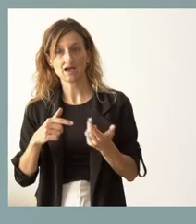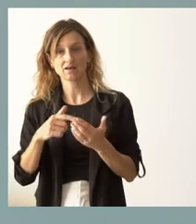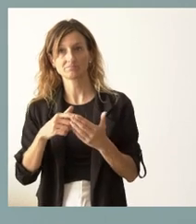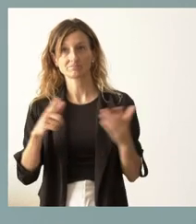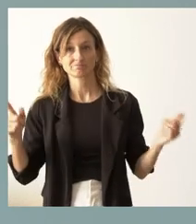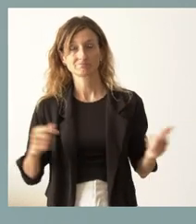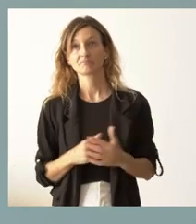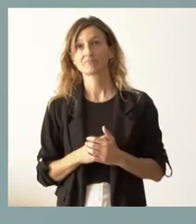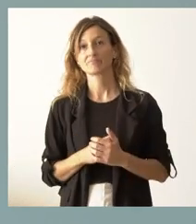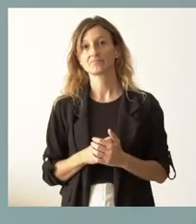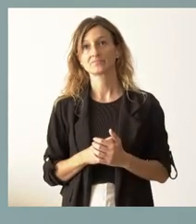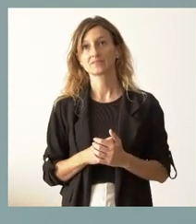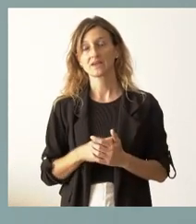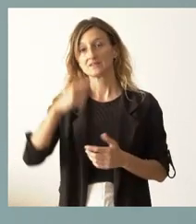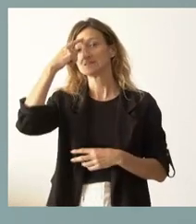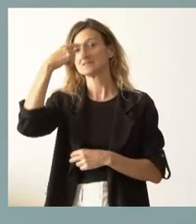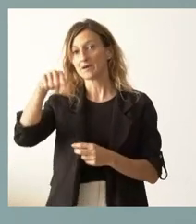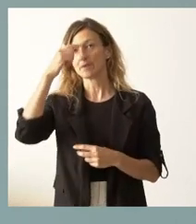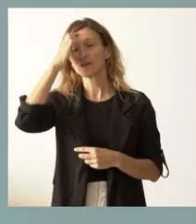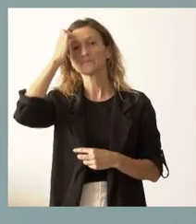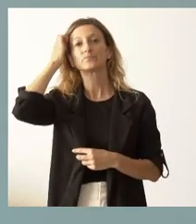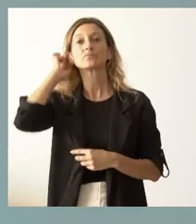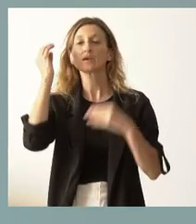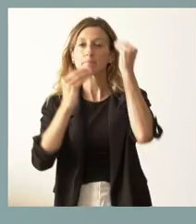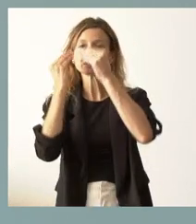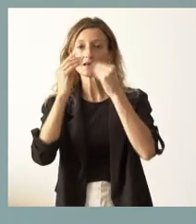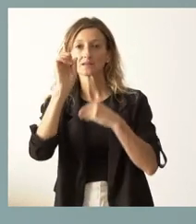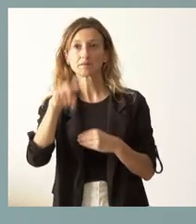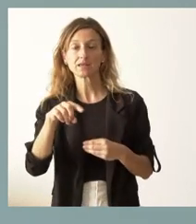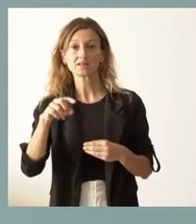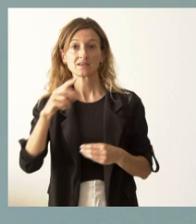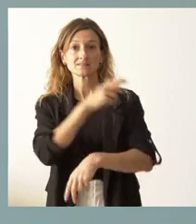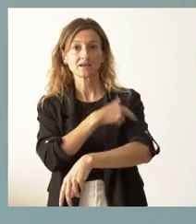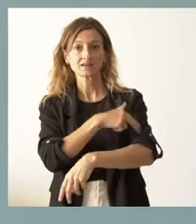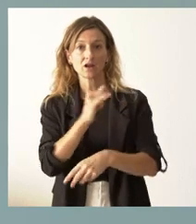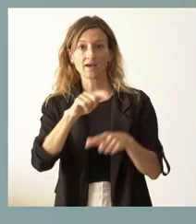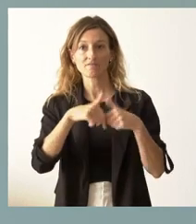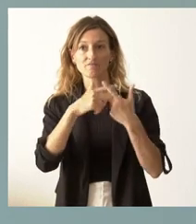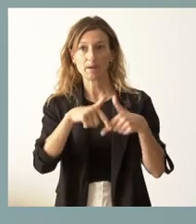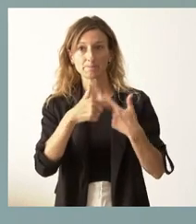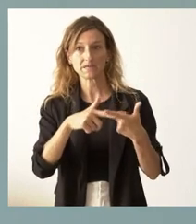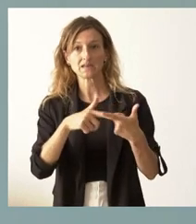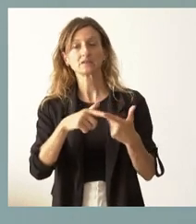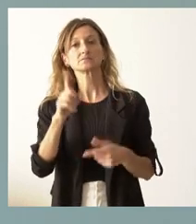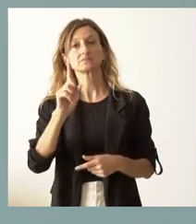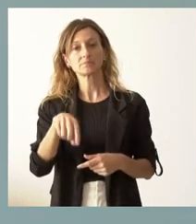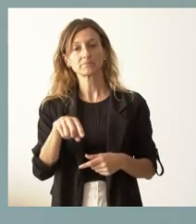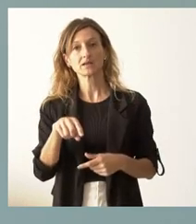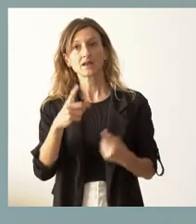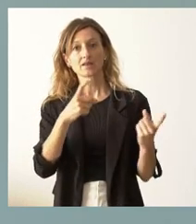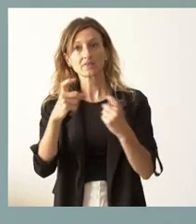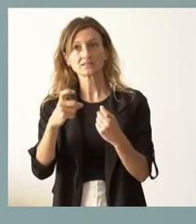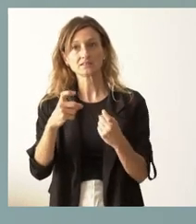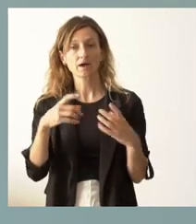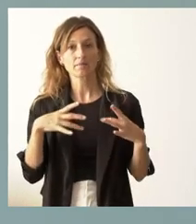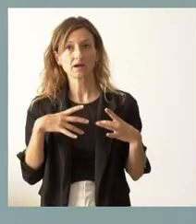Tenemos que ser conscientes que también los sanitarios tienen sus familias y que esas familias están compuestas